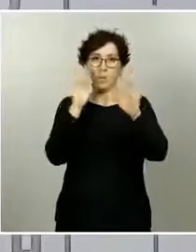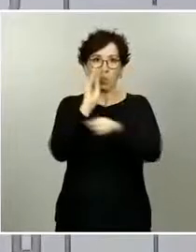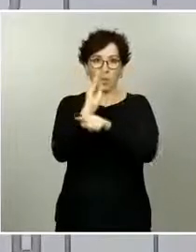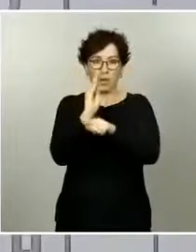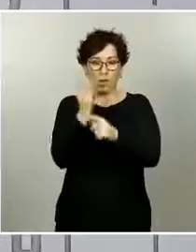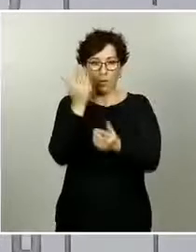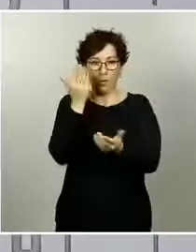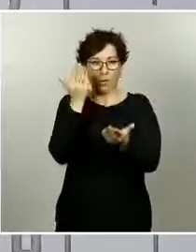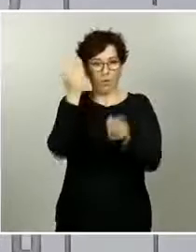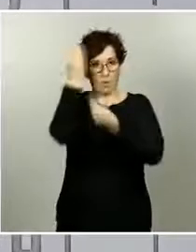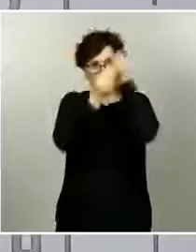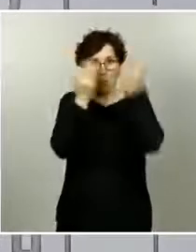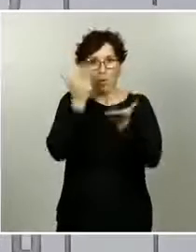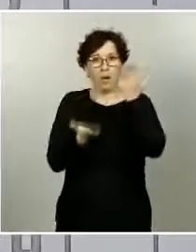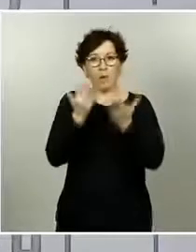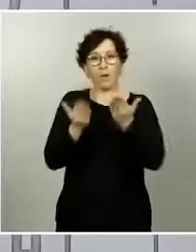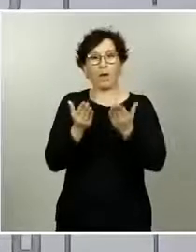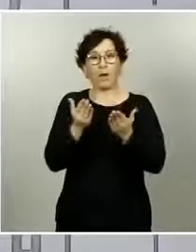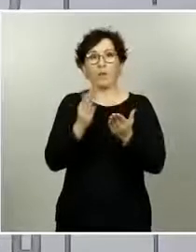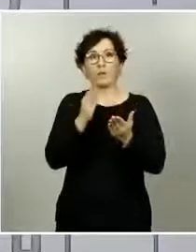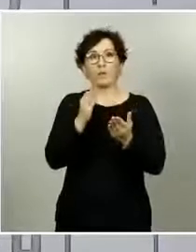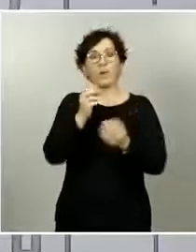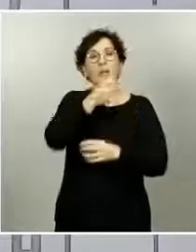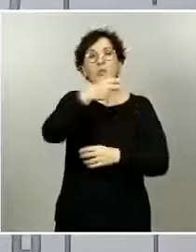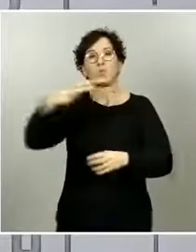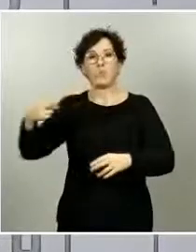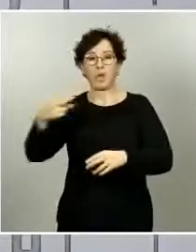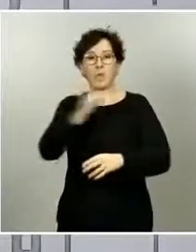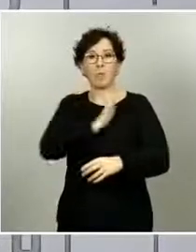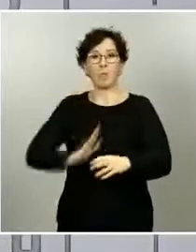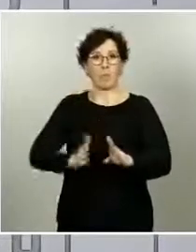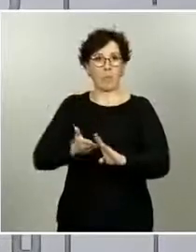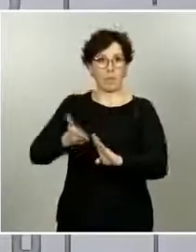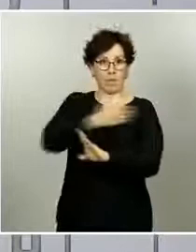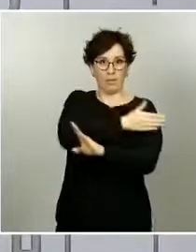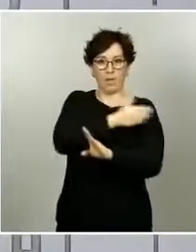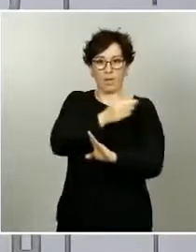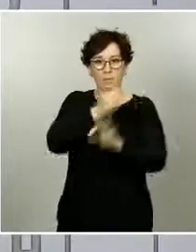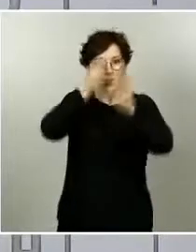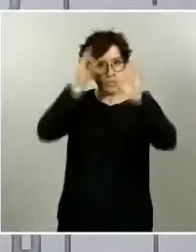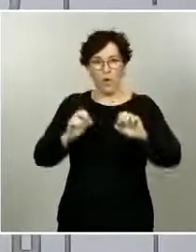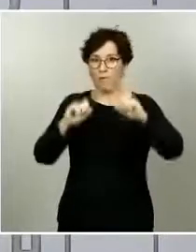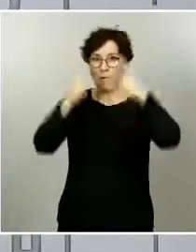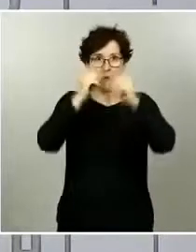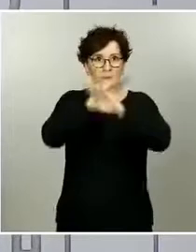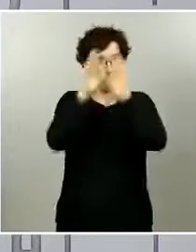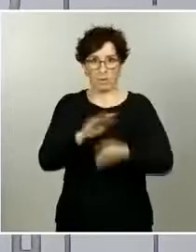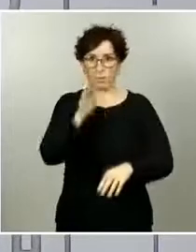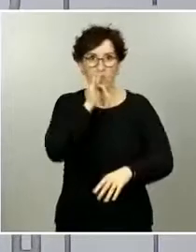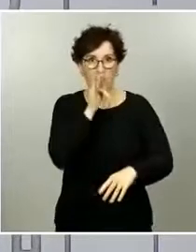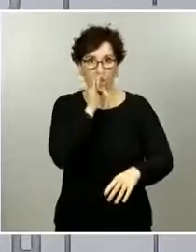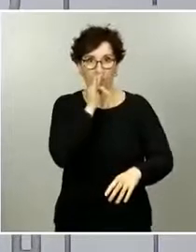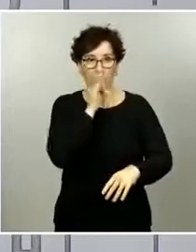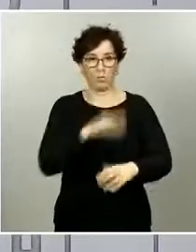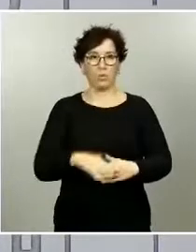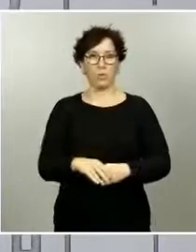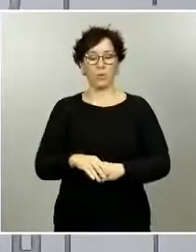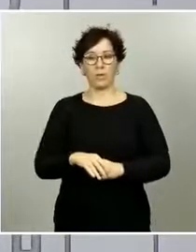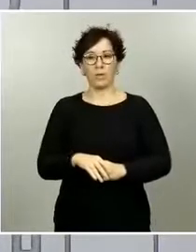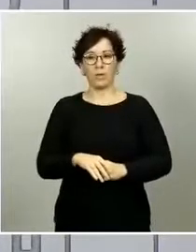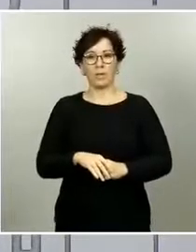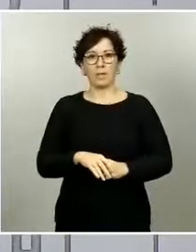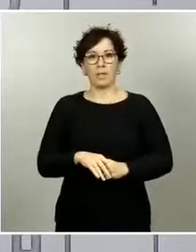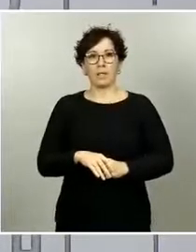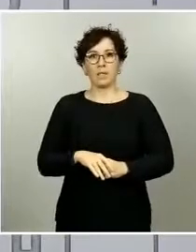defensas. Es cierto que eso hay que valorarlo con mucho cuidado porque son estudios, son resultados preliminares los que se han dado, tenemos que esperar a que salgan los resultados